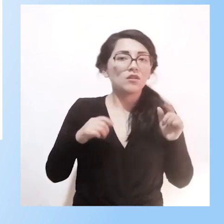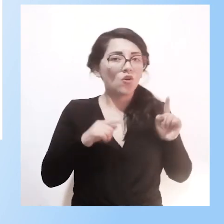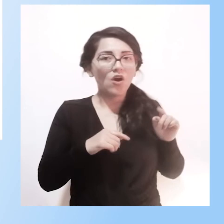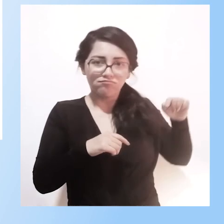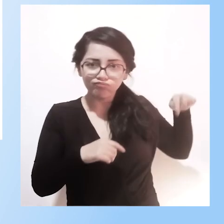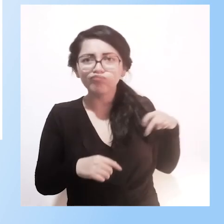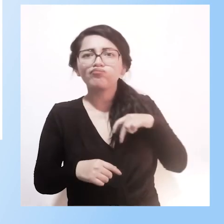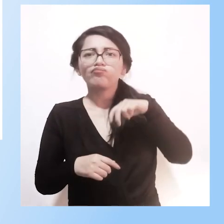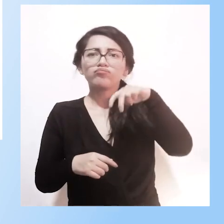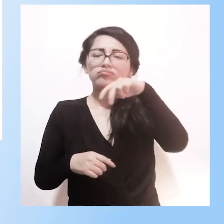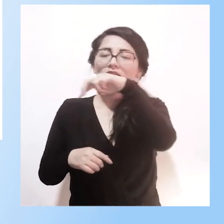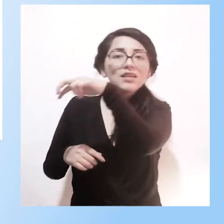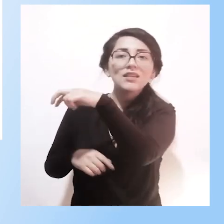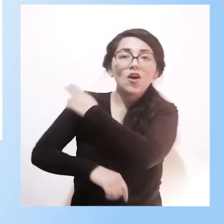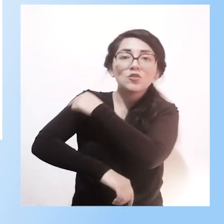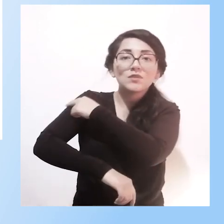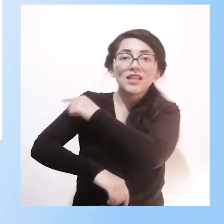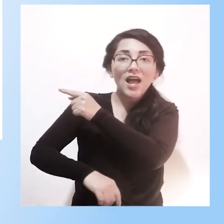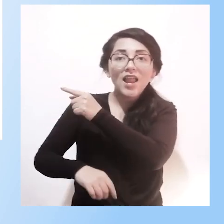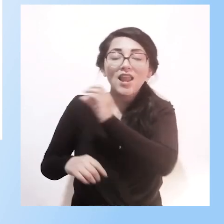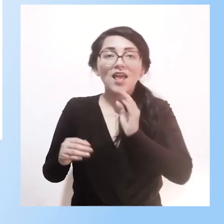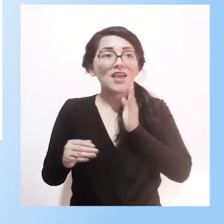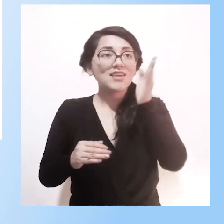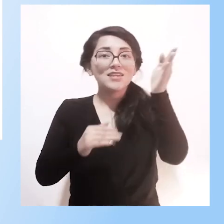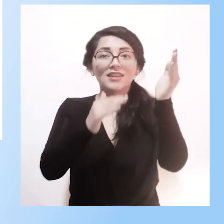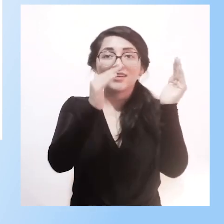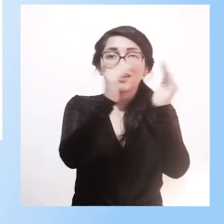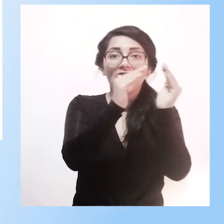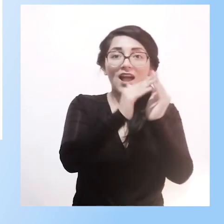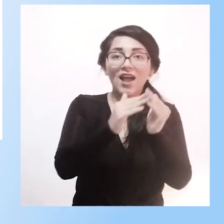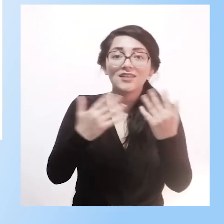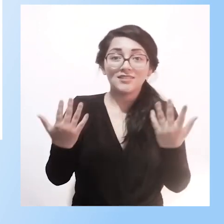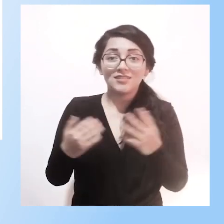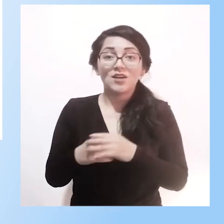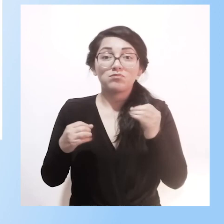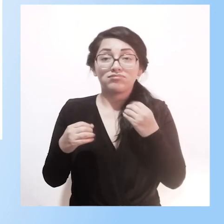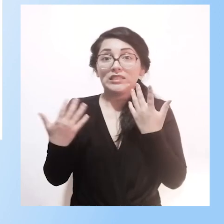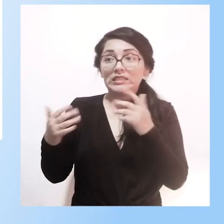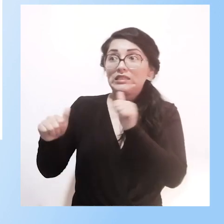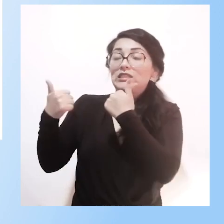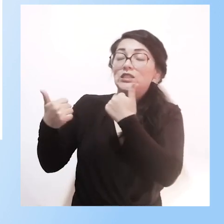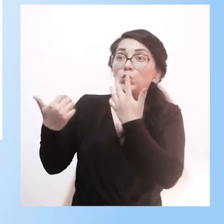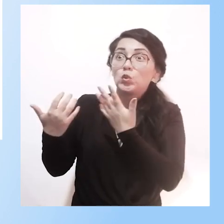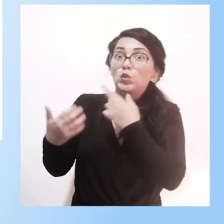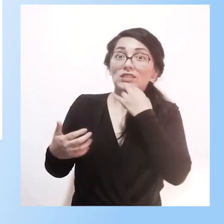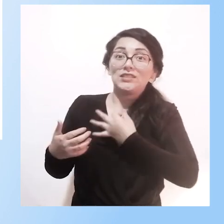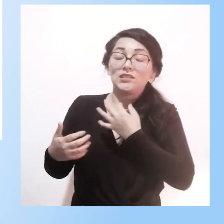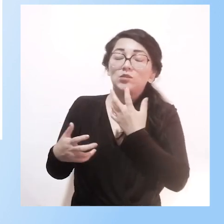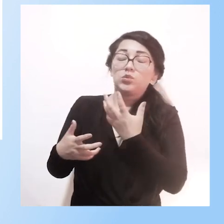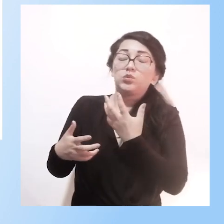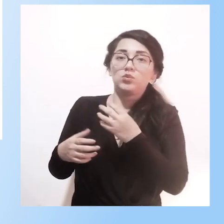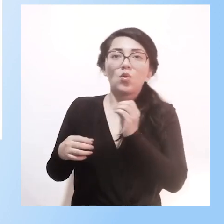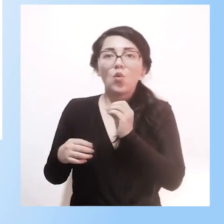establecimiento de salud con todo lo que implica estar frente a situaciones un poco más complejas en situación que están en situación de